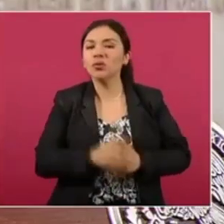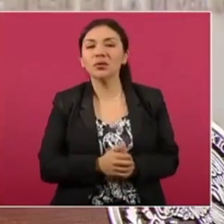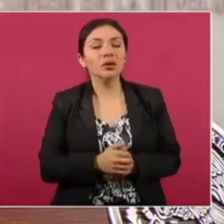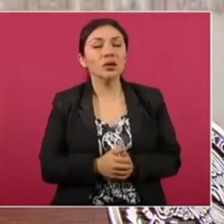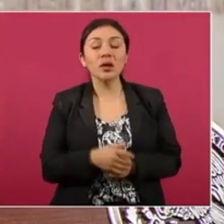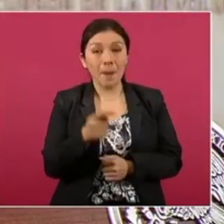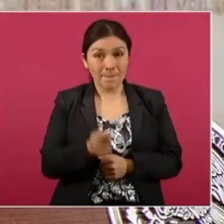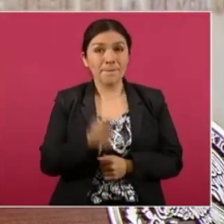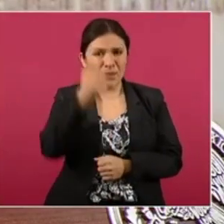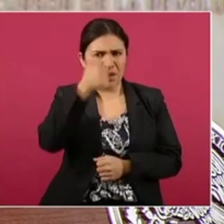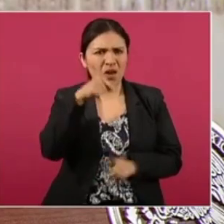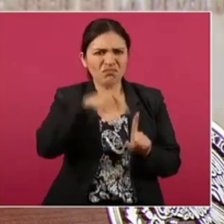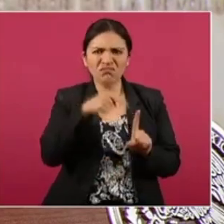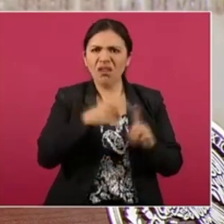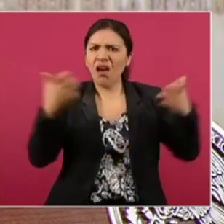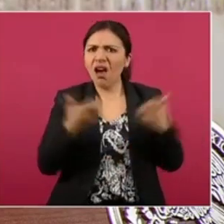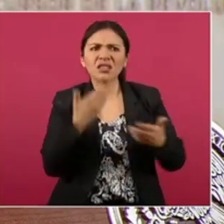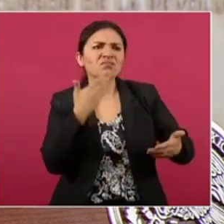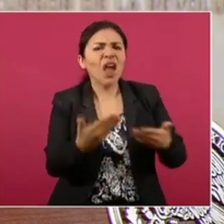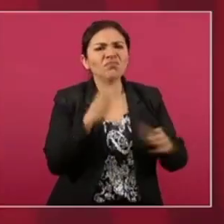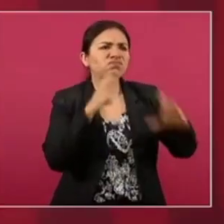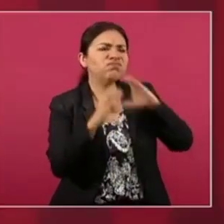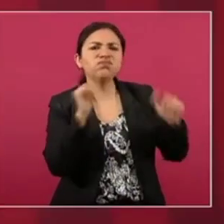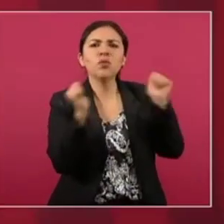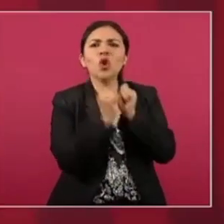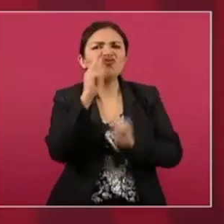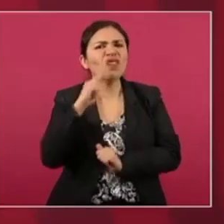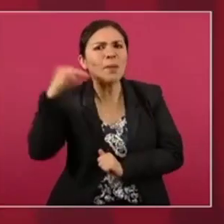llevaba muy buena relación con Zapata,